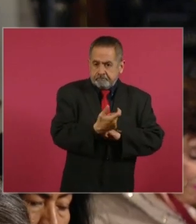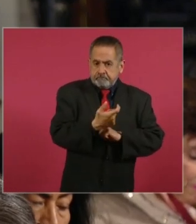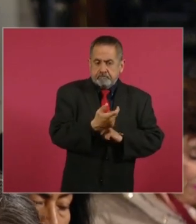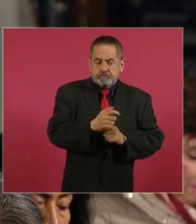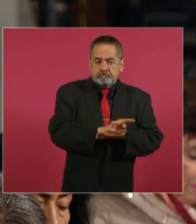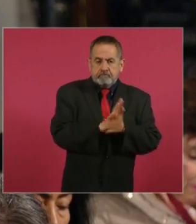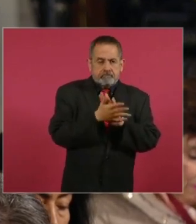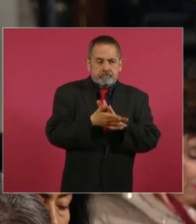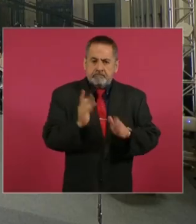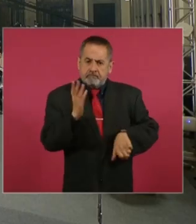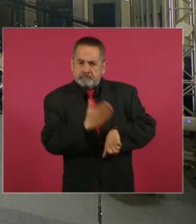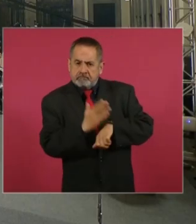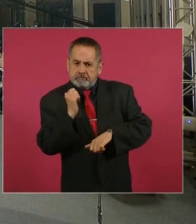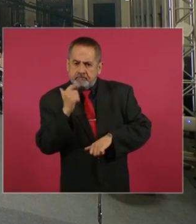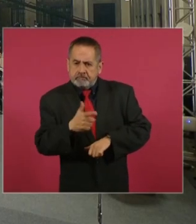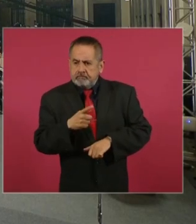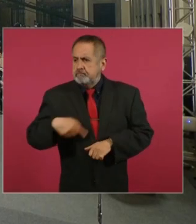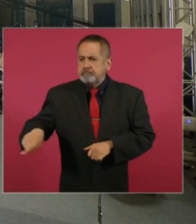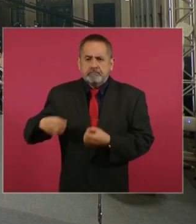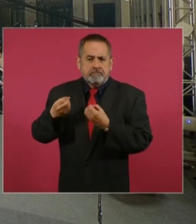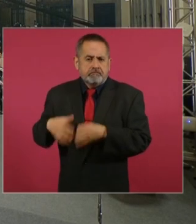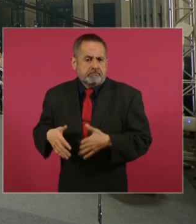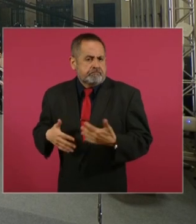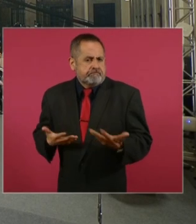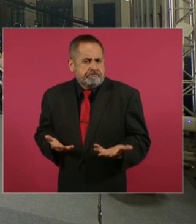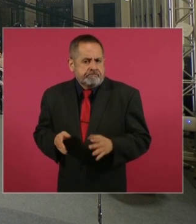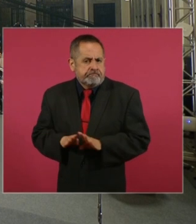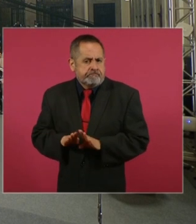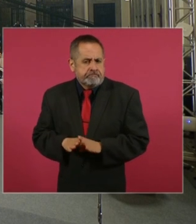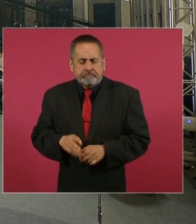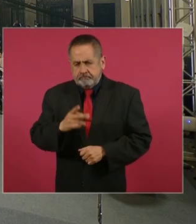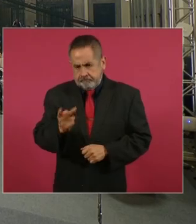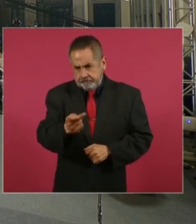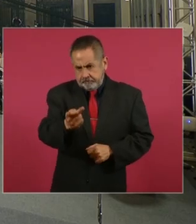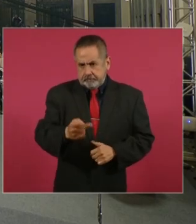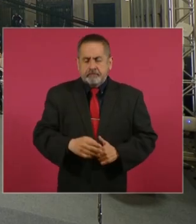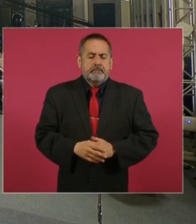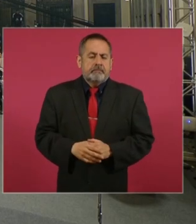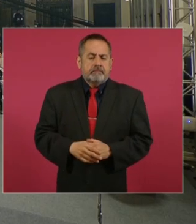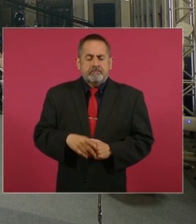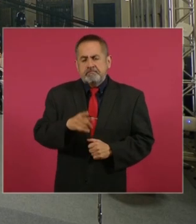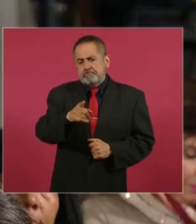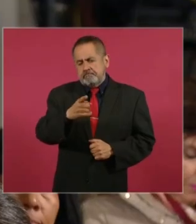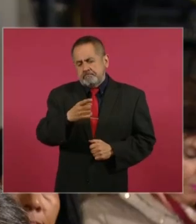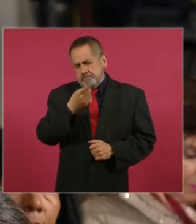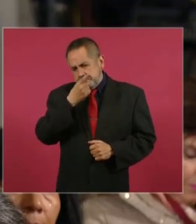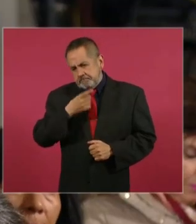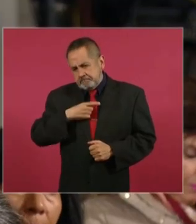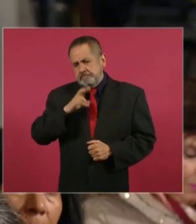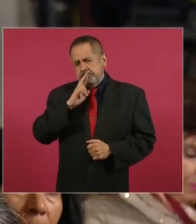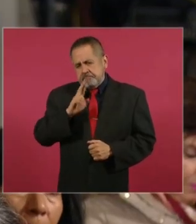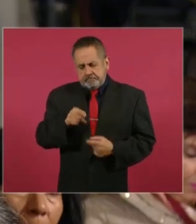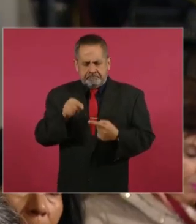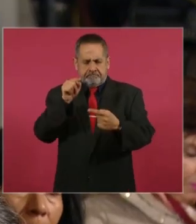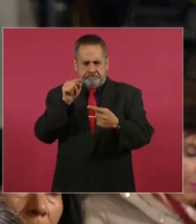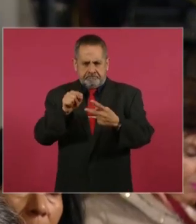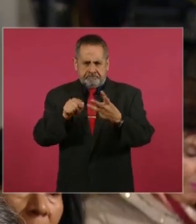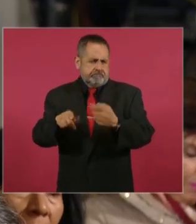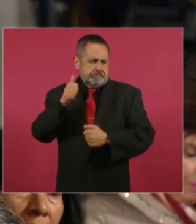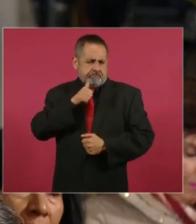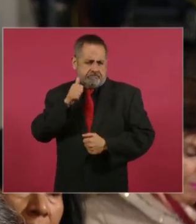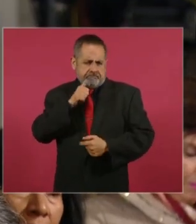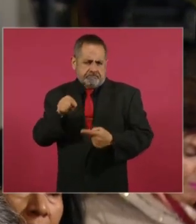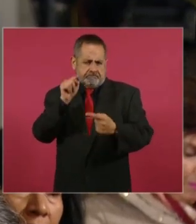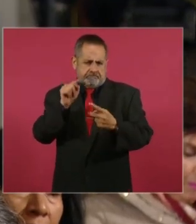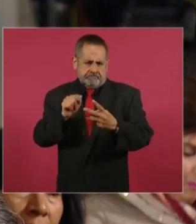retroactivo para los afectados? Me gustaría, presidente, escuchar su respuesta puntual, como siempre lo hace,